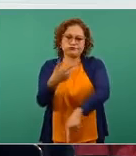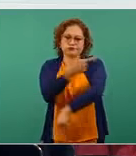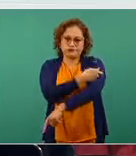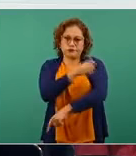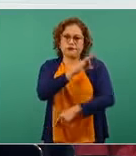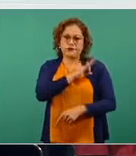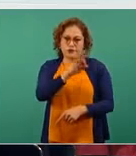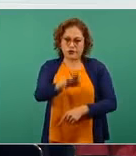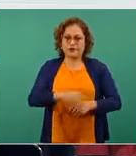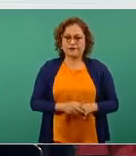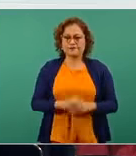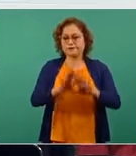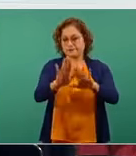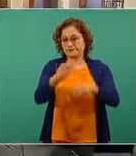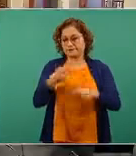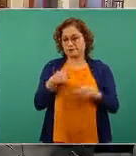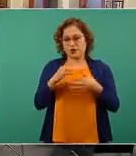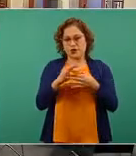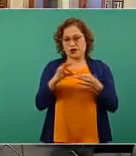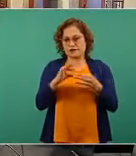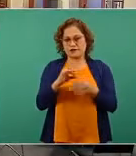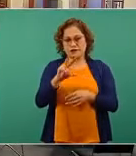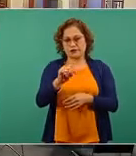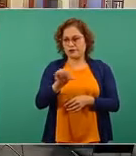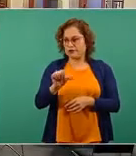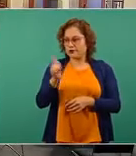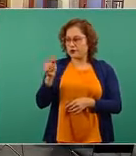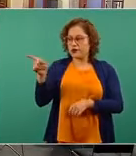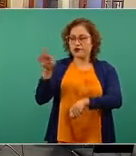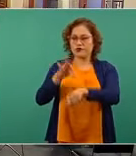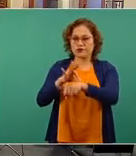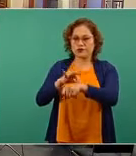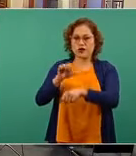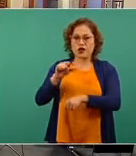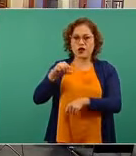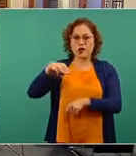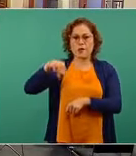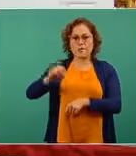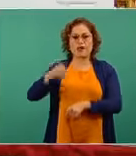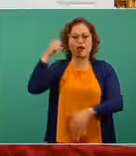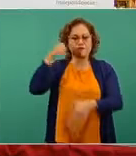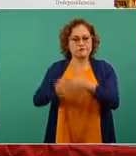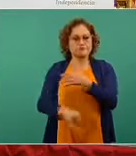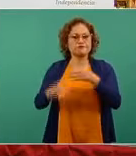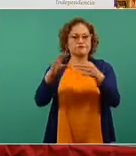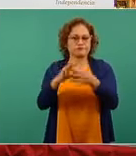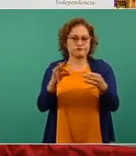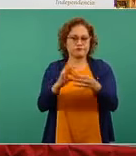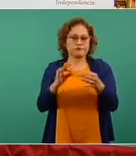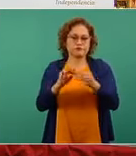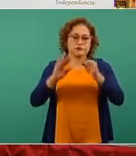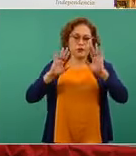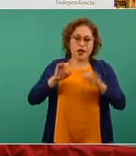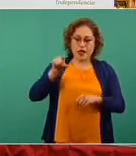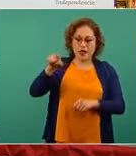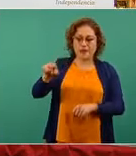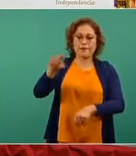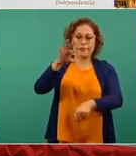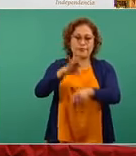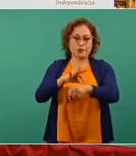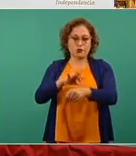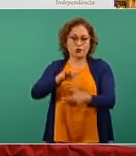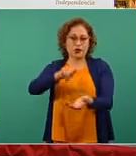Alomía nos va a dar algunos detalles adicionales de cómo lo estamos analizando y la información que hasta el momento tenemos por parte del médico